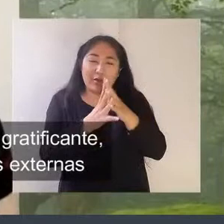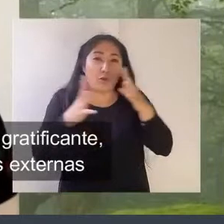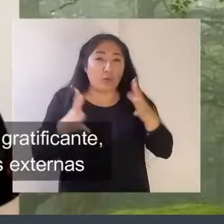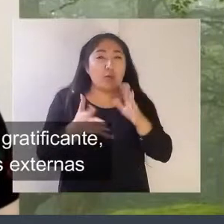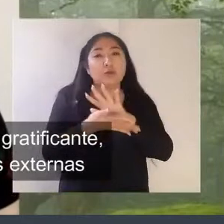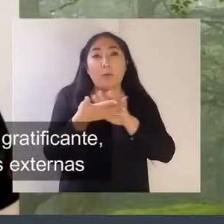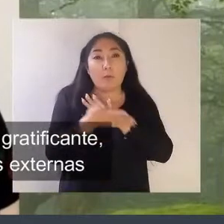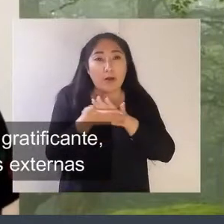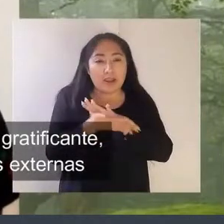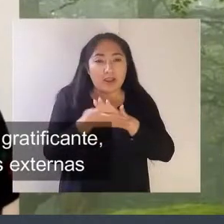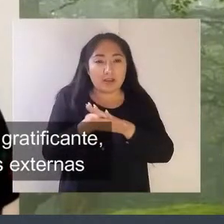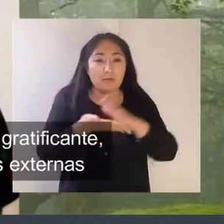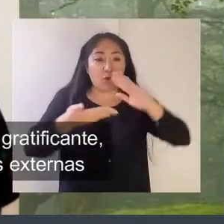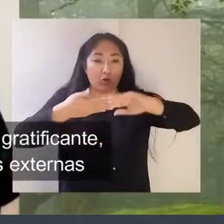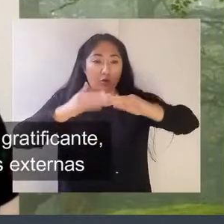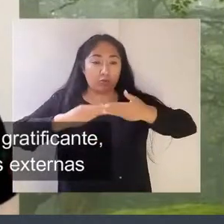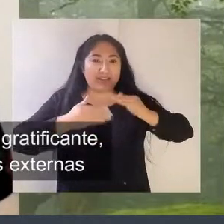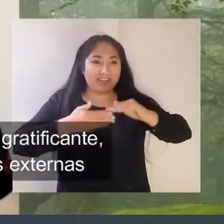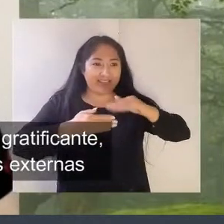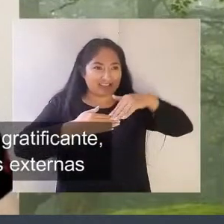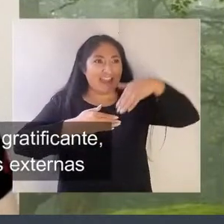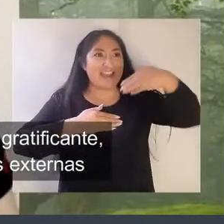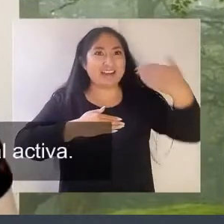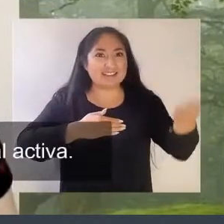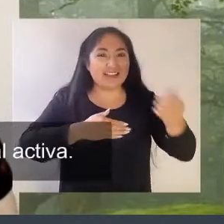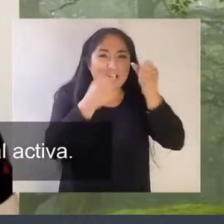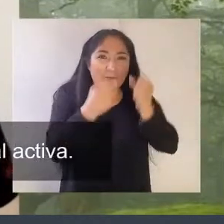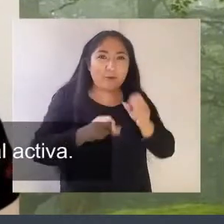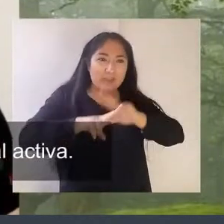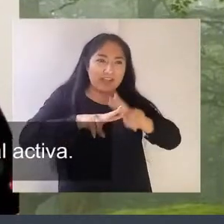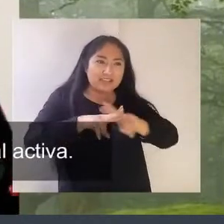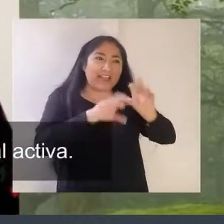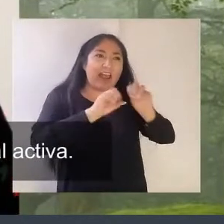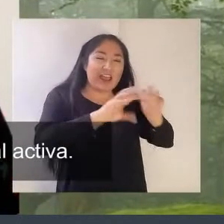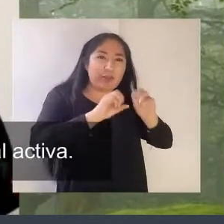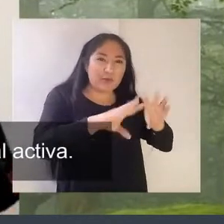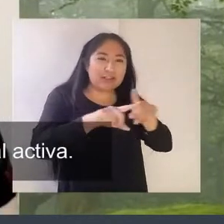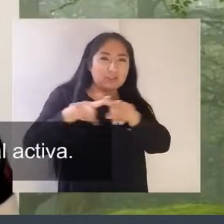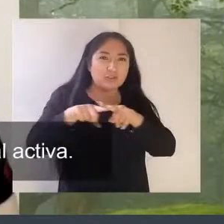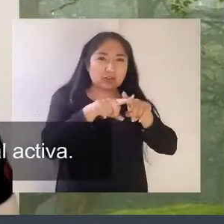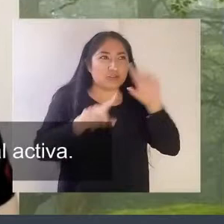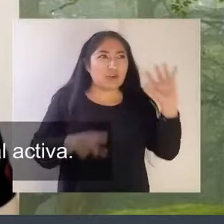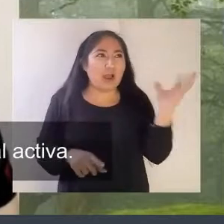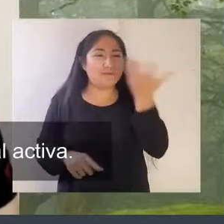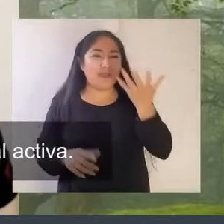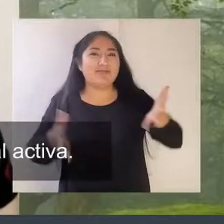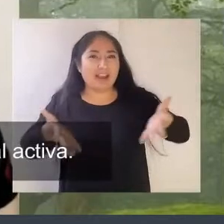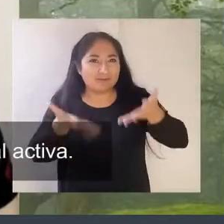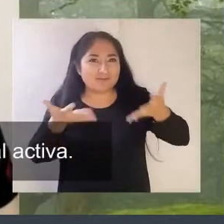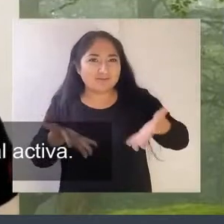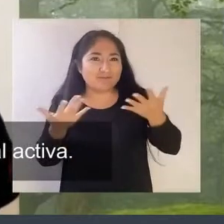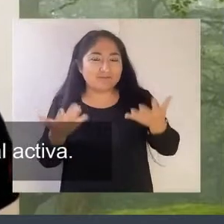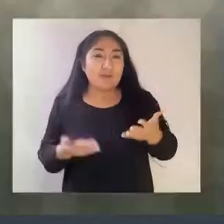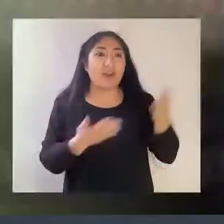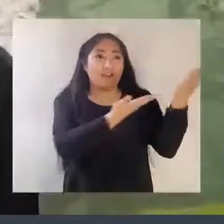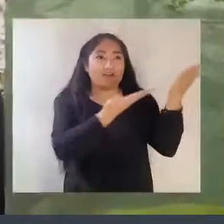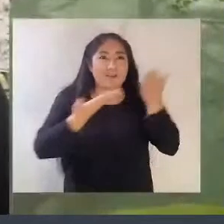ayudado a poder llegar a comunidades externas y poder realizar educación socioambiental activa